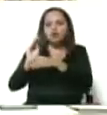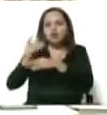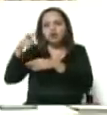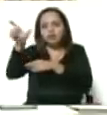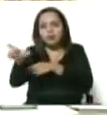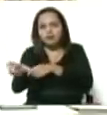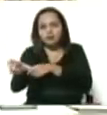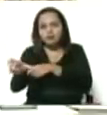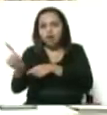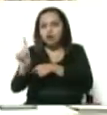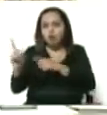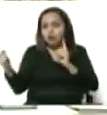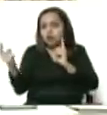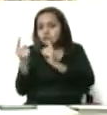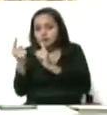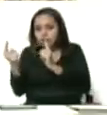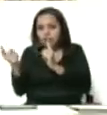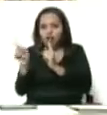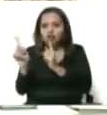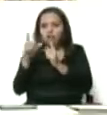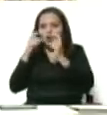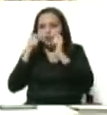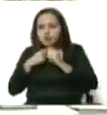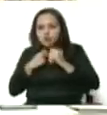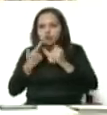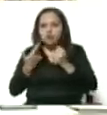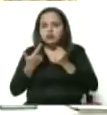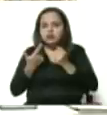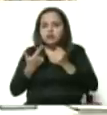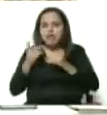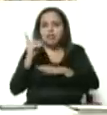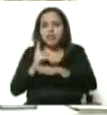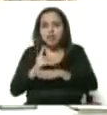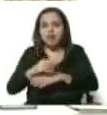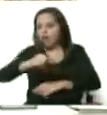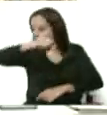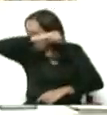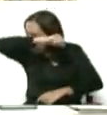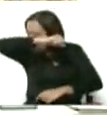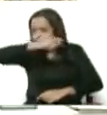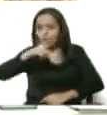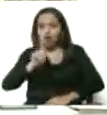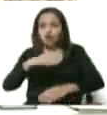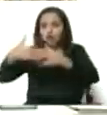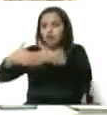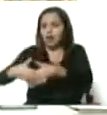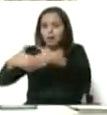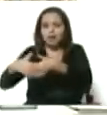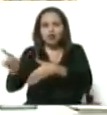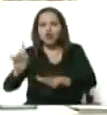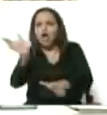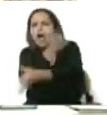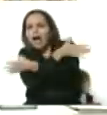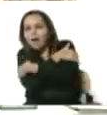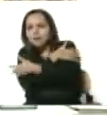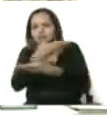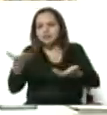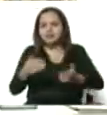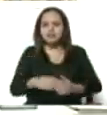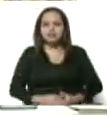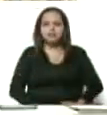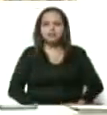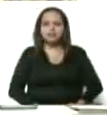No se quita el tapabocas. Bueno, se protege al toser. No le da la mano. No está con abrazaderas como escalona.